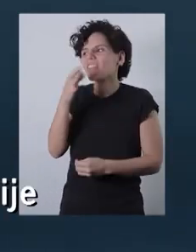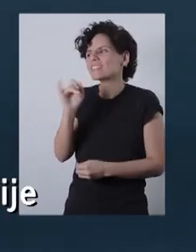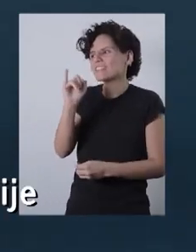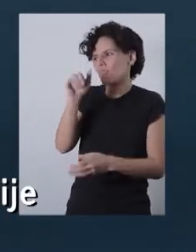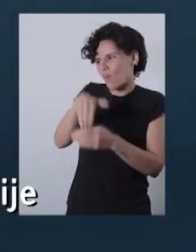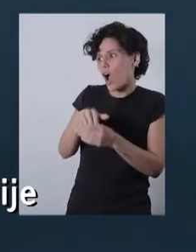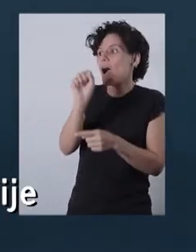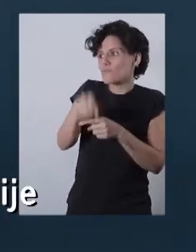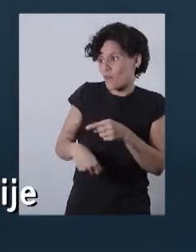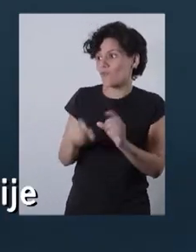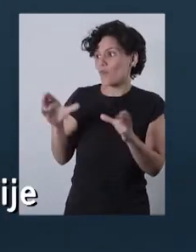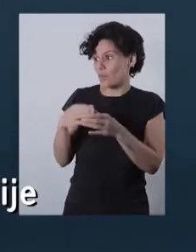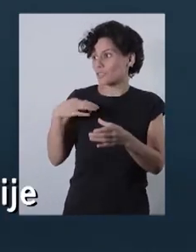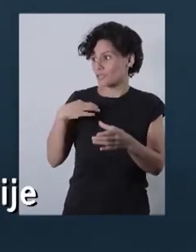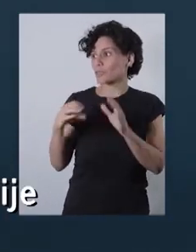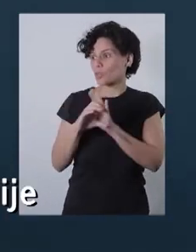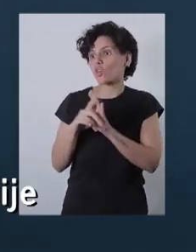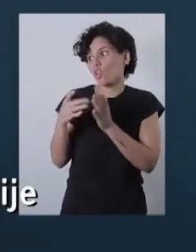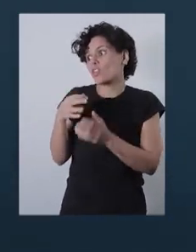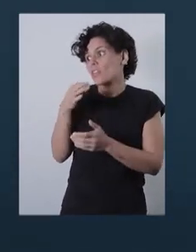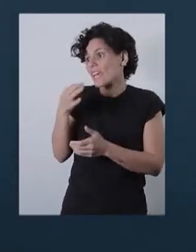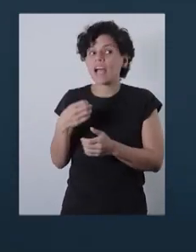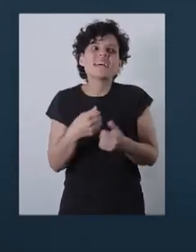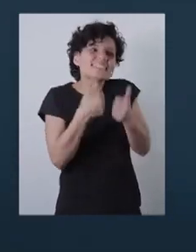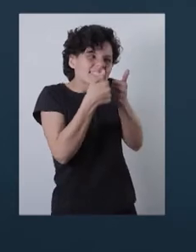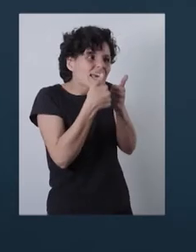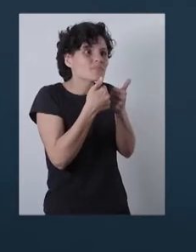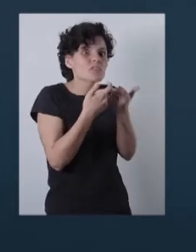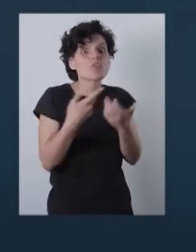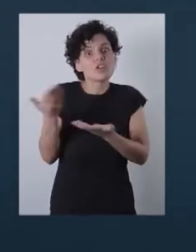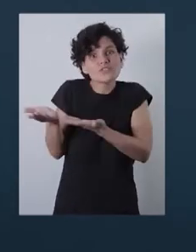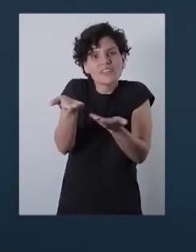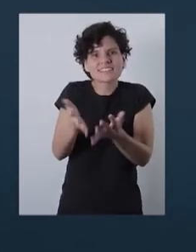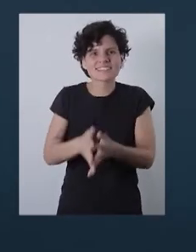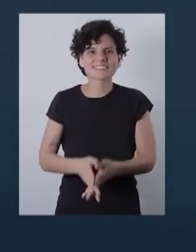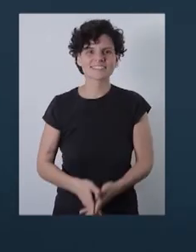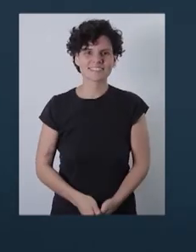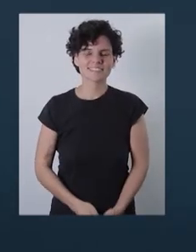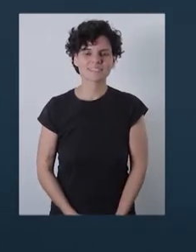que votar a prueba, convención constitucional, le dije, ya me dijo, y eso va a ser.